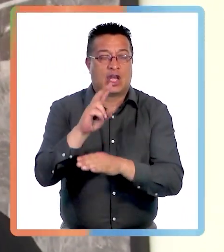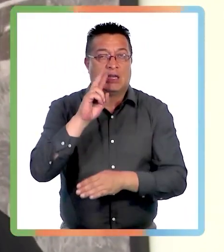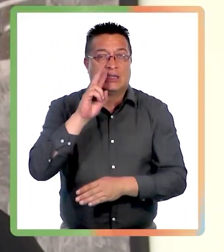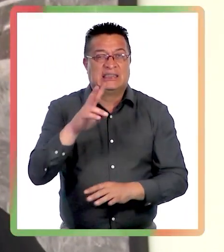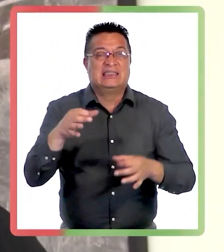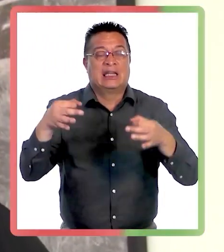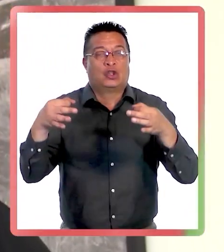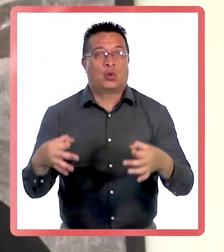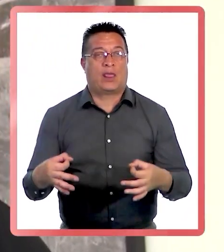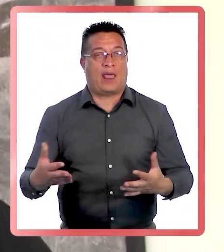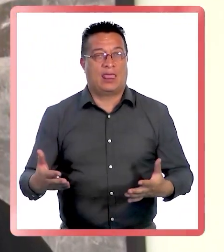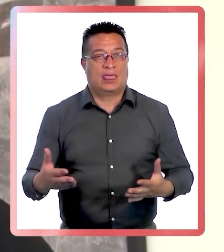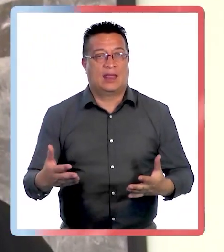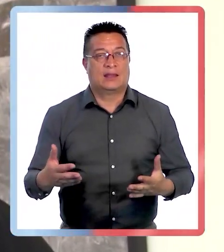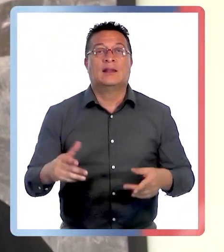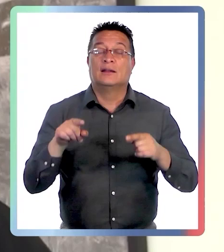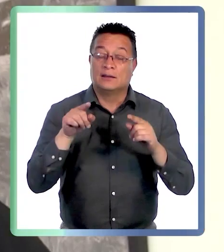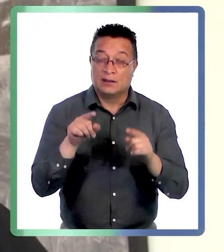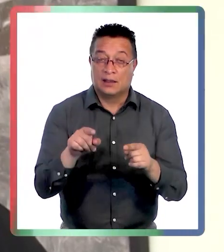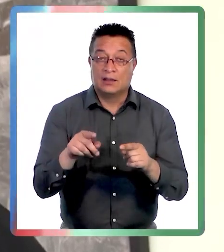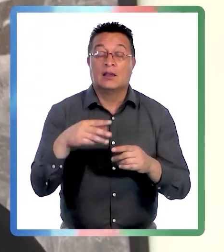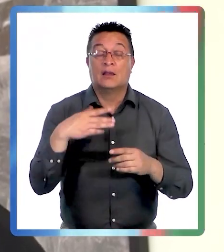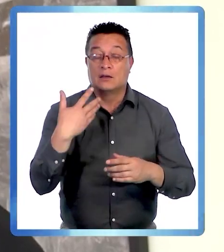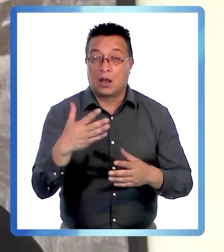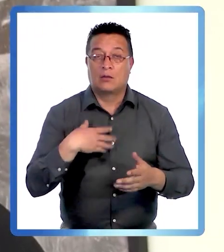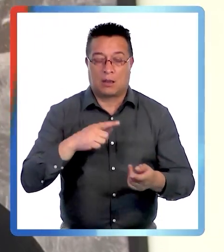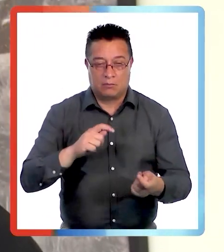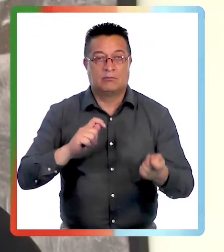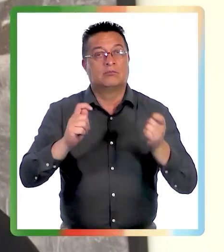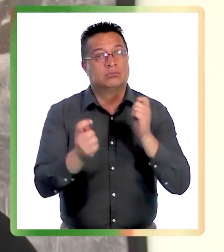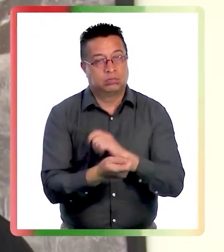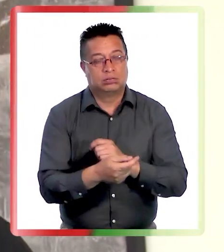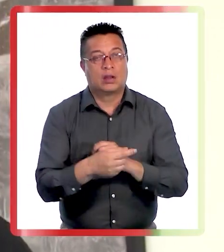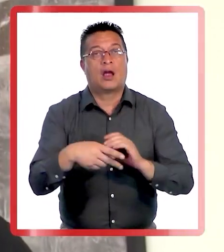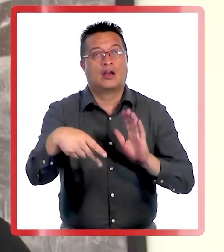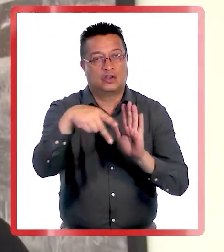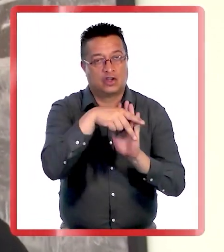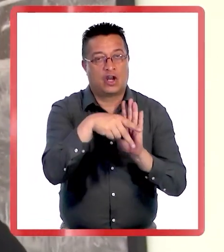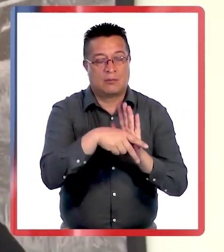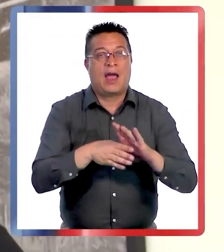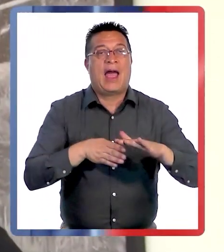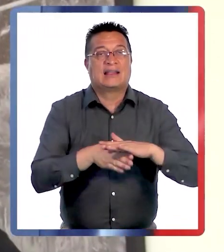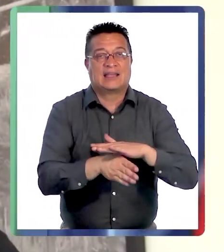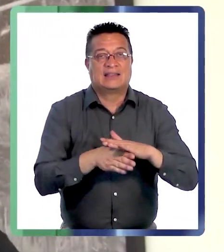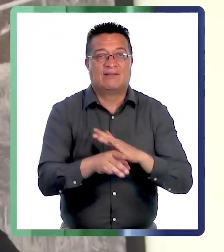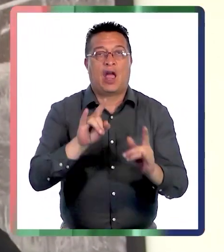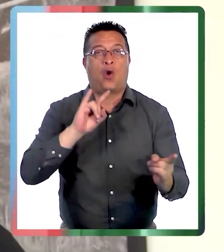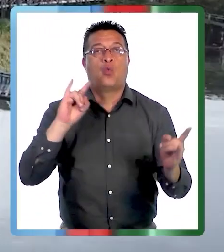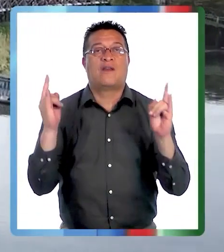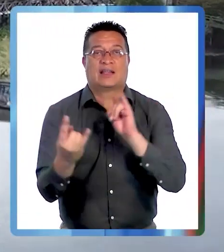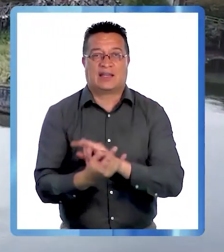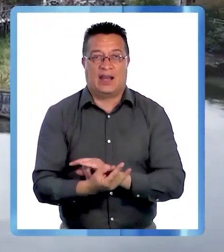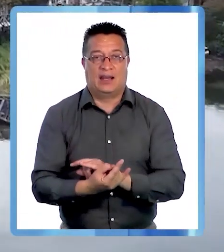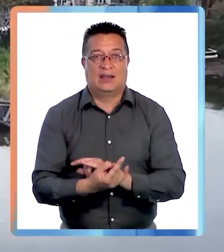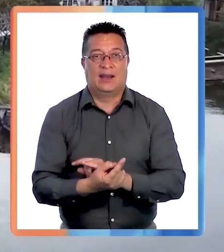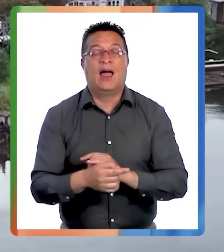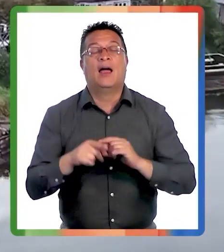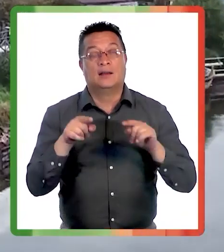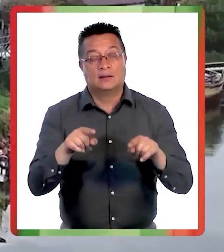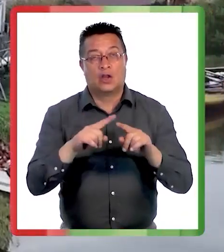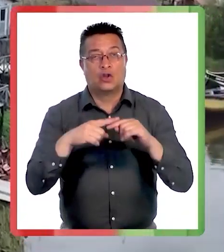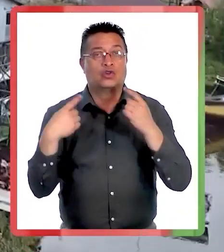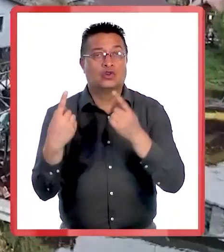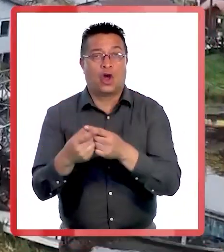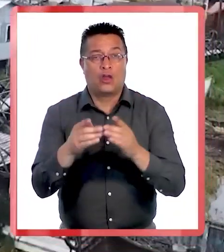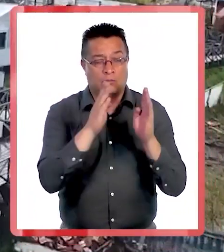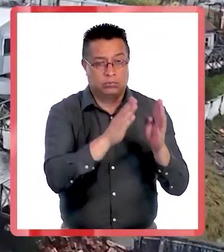seguridad y tuvimos que adaptarnos a las normativas de accesibilidad universal es decir, en todos